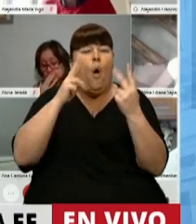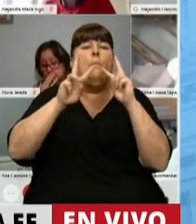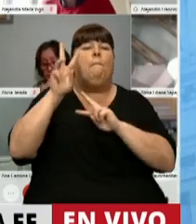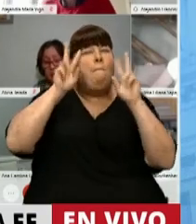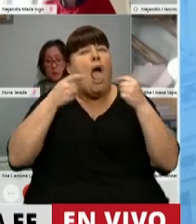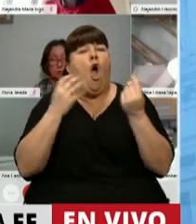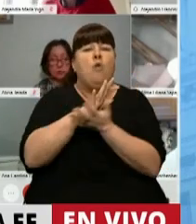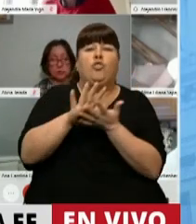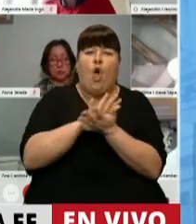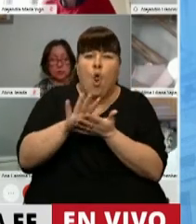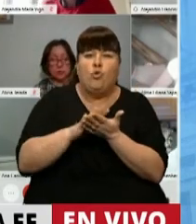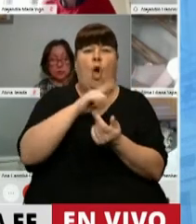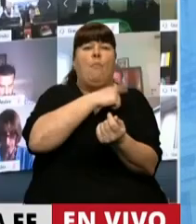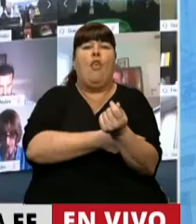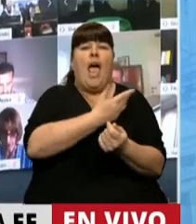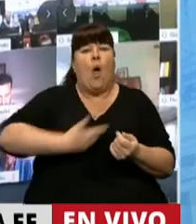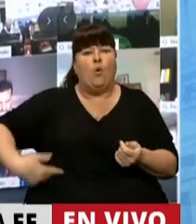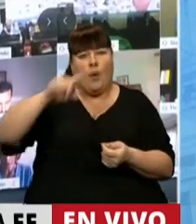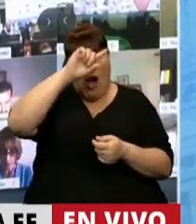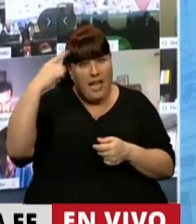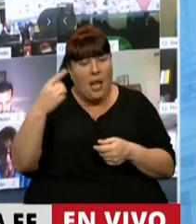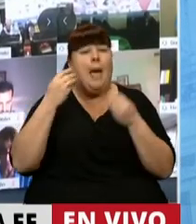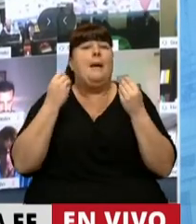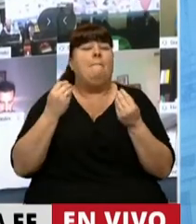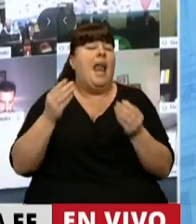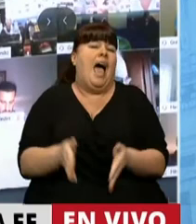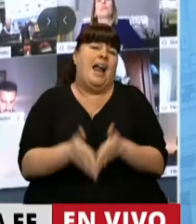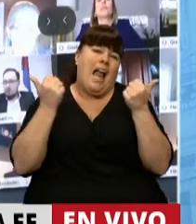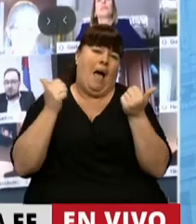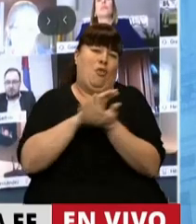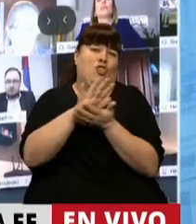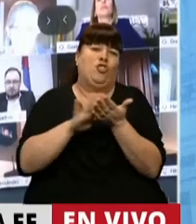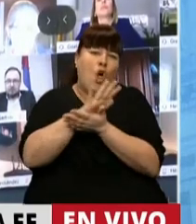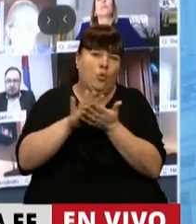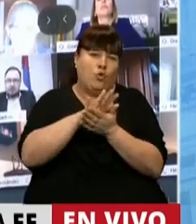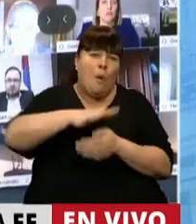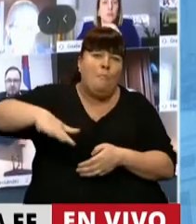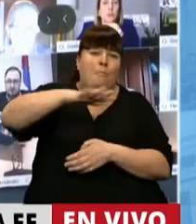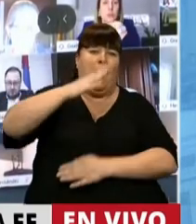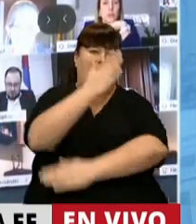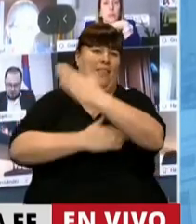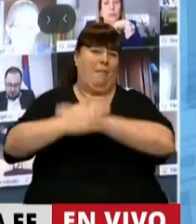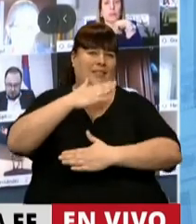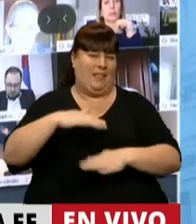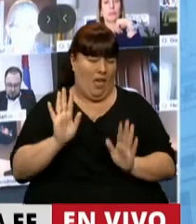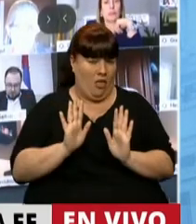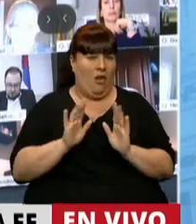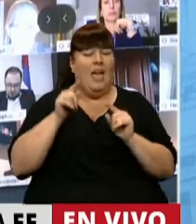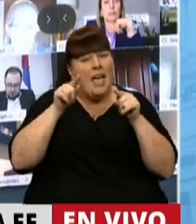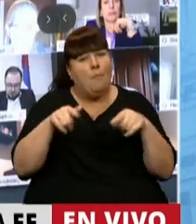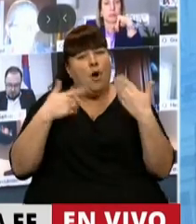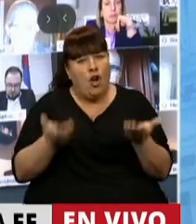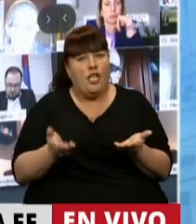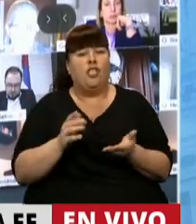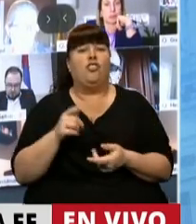encontrar las soluciones al Poder Ejecutivo Nacional para una pronta respuesta para este sector de la población. Ese es el